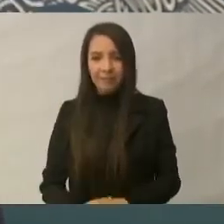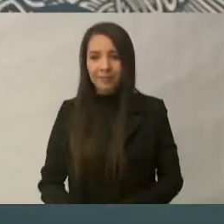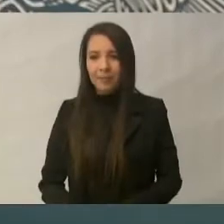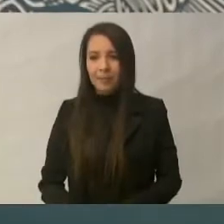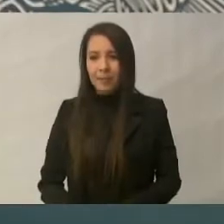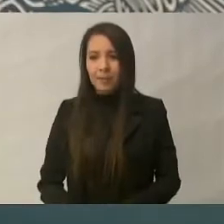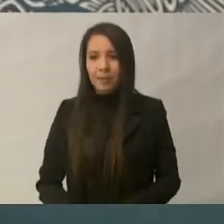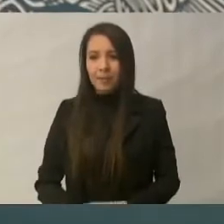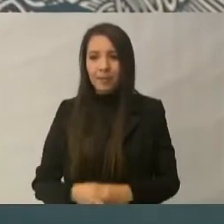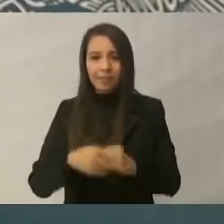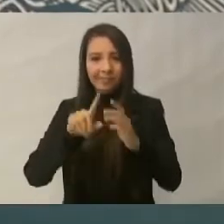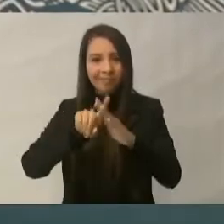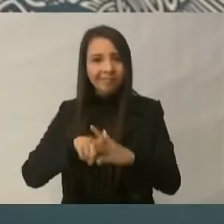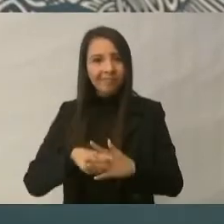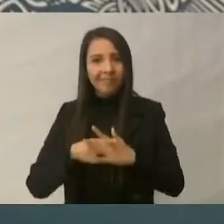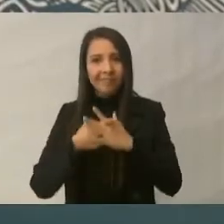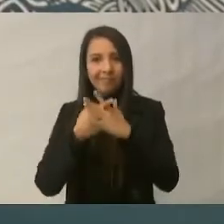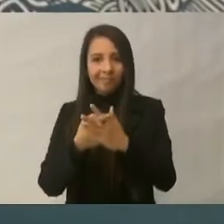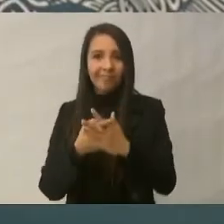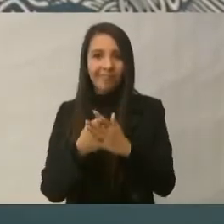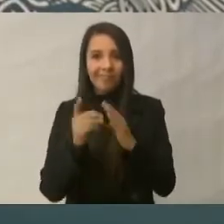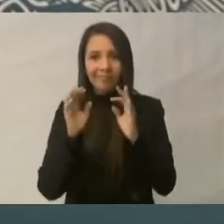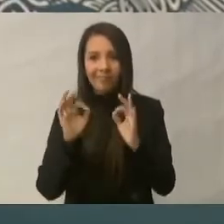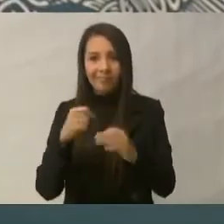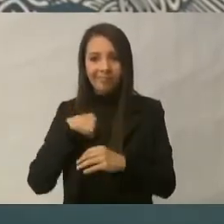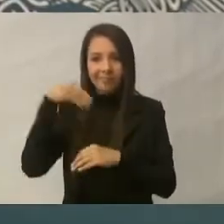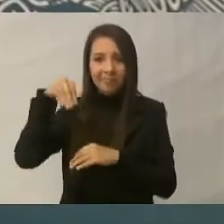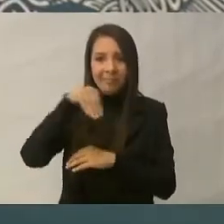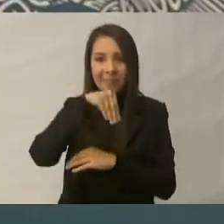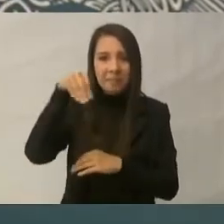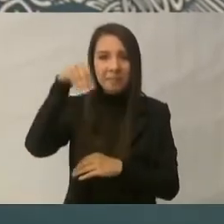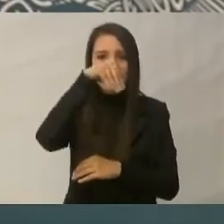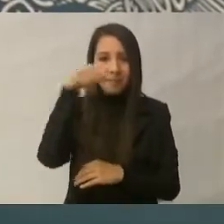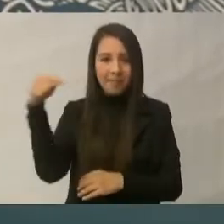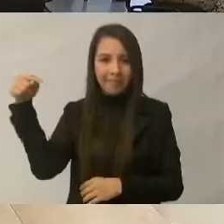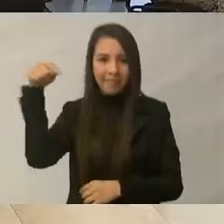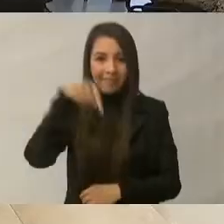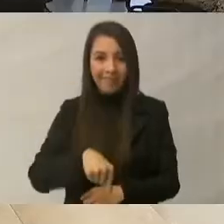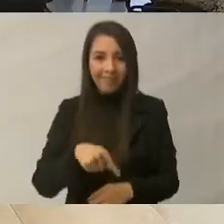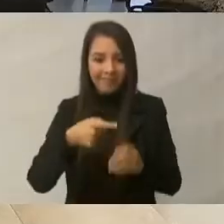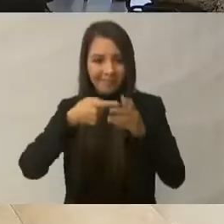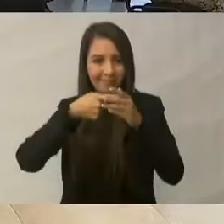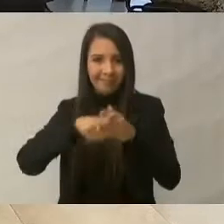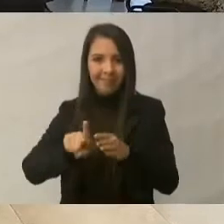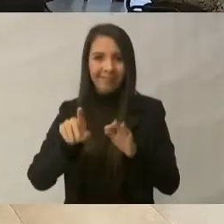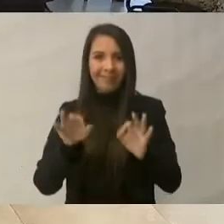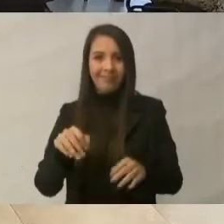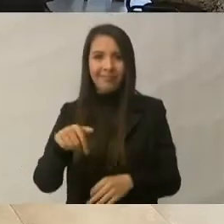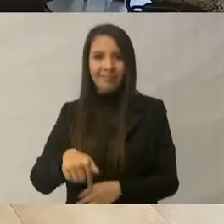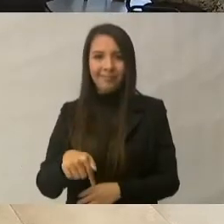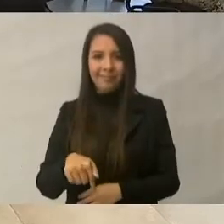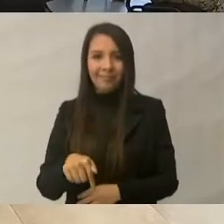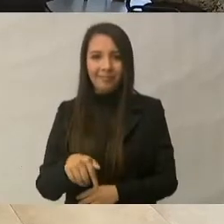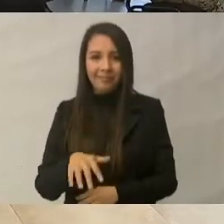comenzar esta gira aquí en este